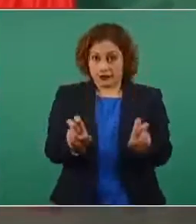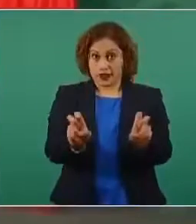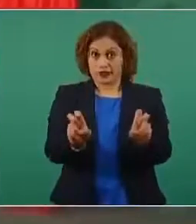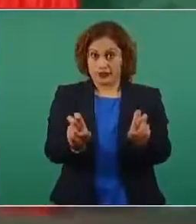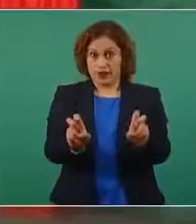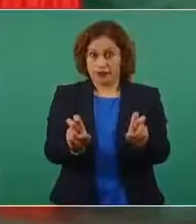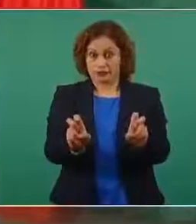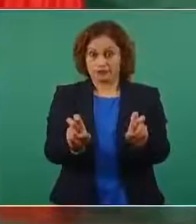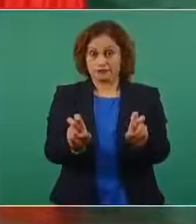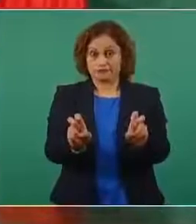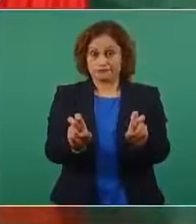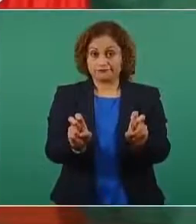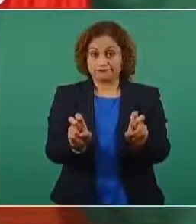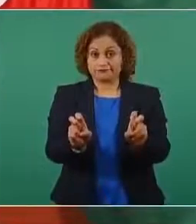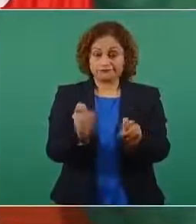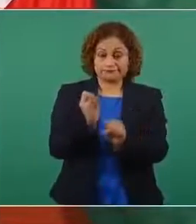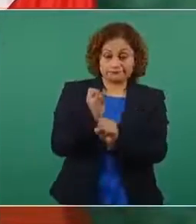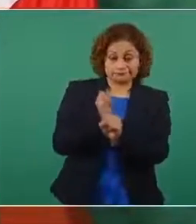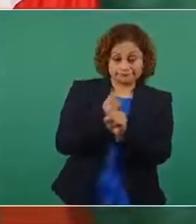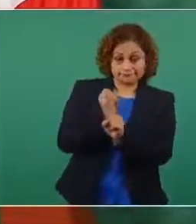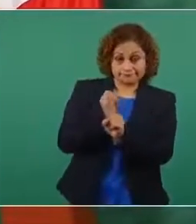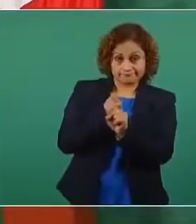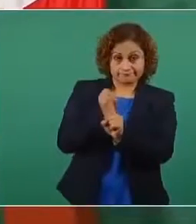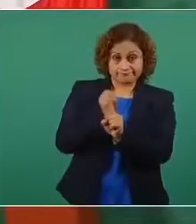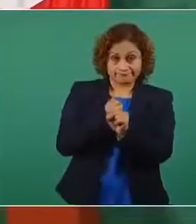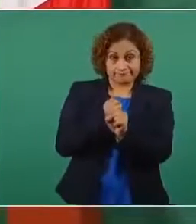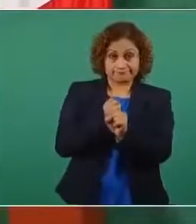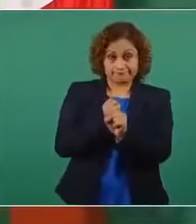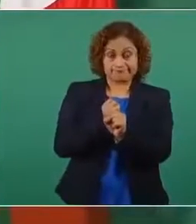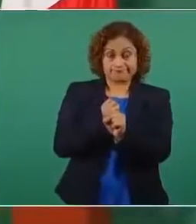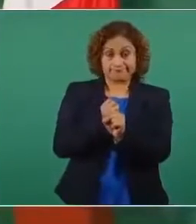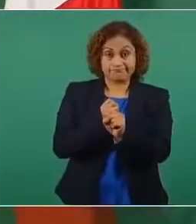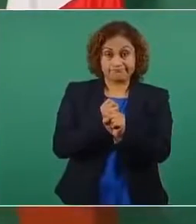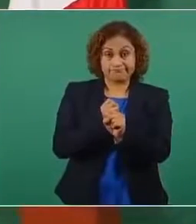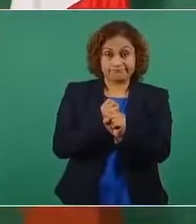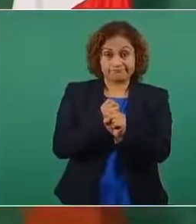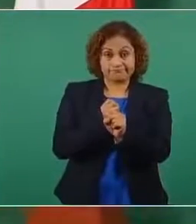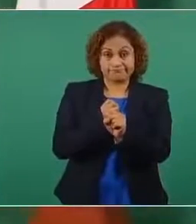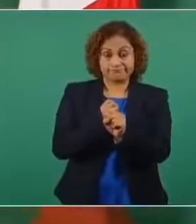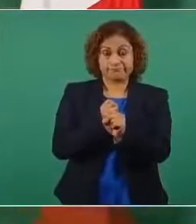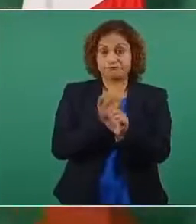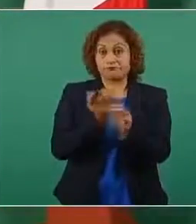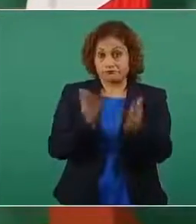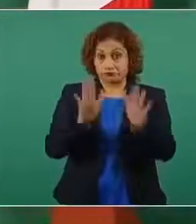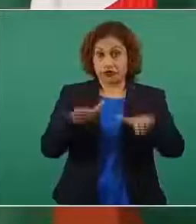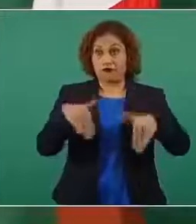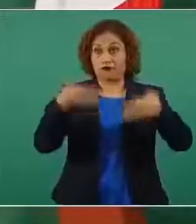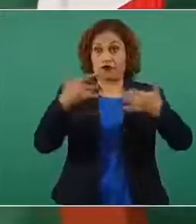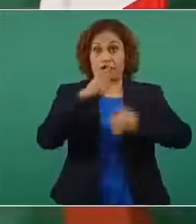más si viene de un gobierno extranjero,